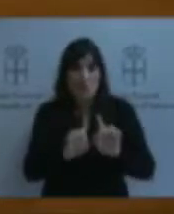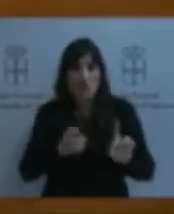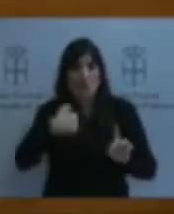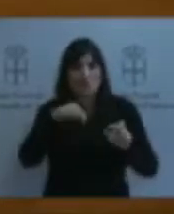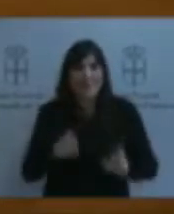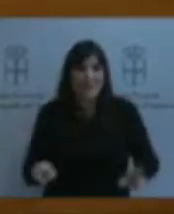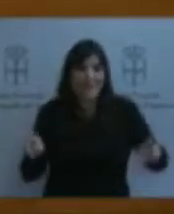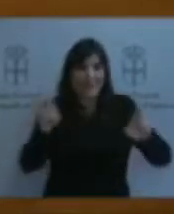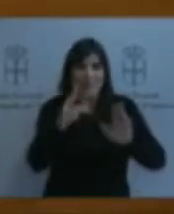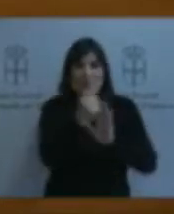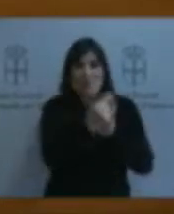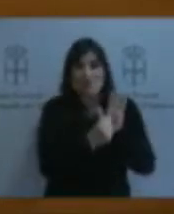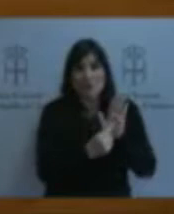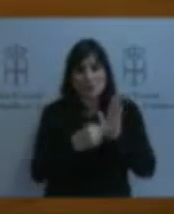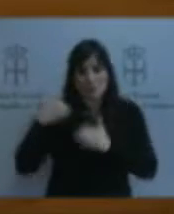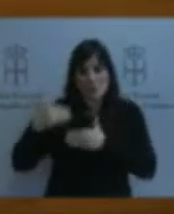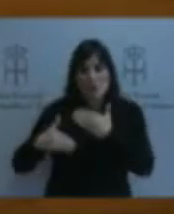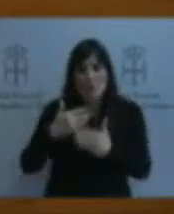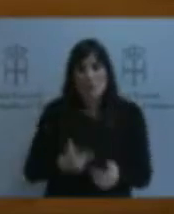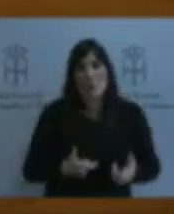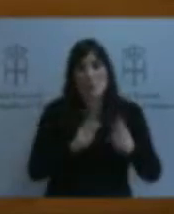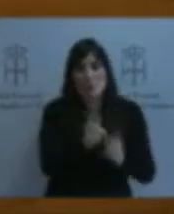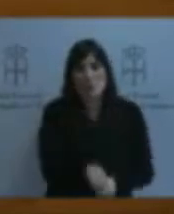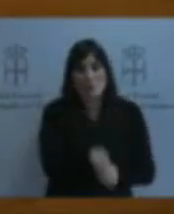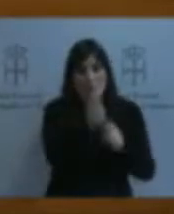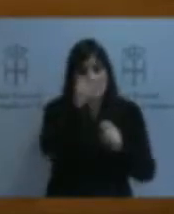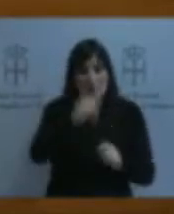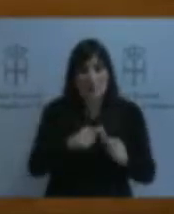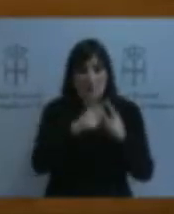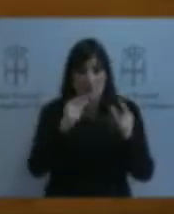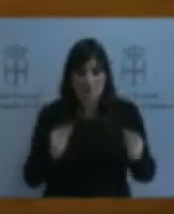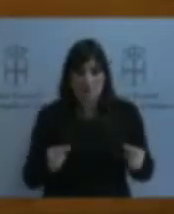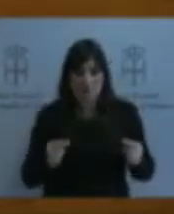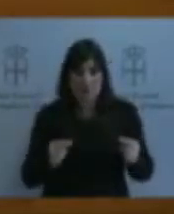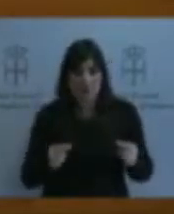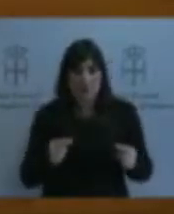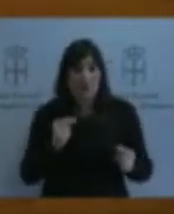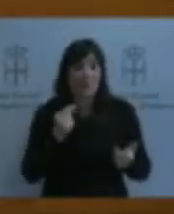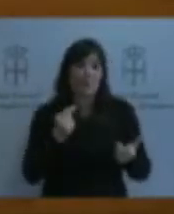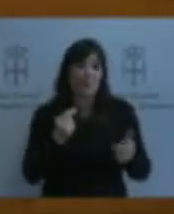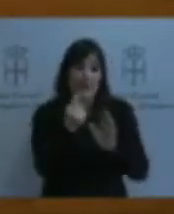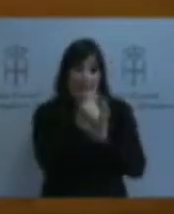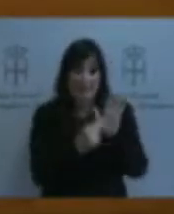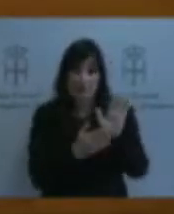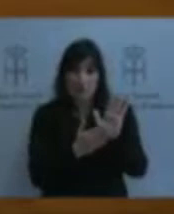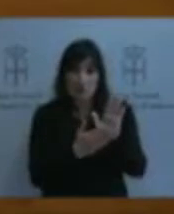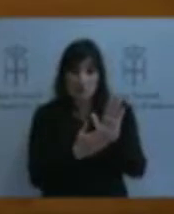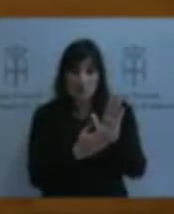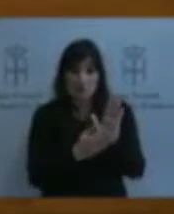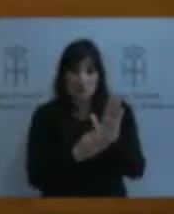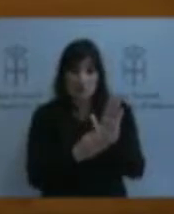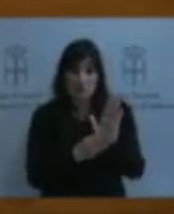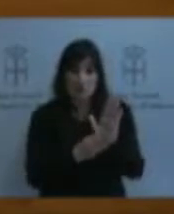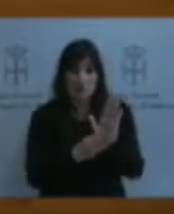sector de la pesca en Asturias. Destacamos dentro de esos datos el de que en siete años se ha